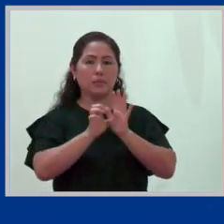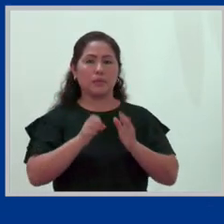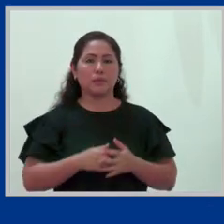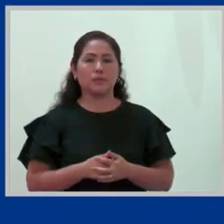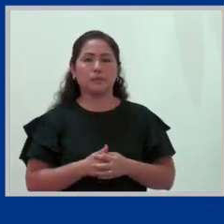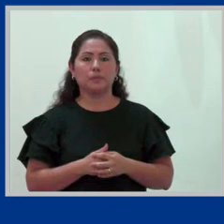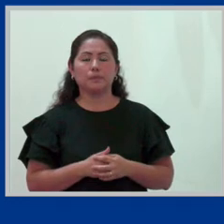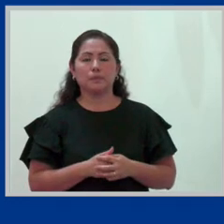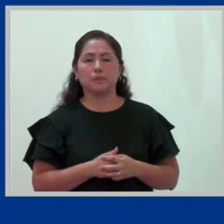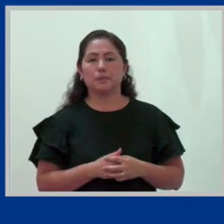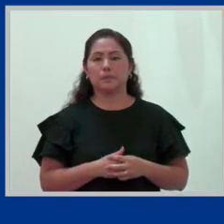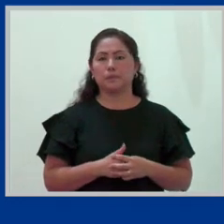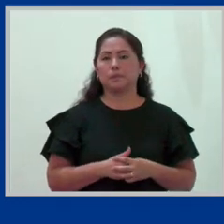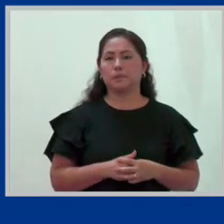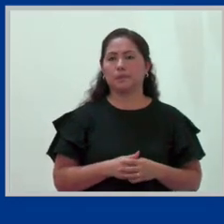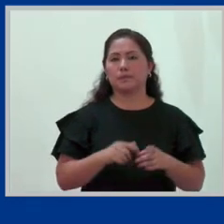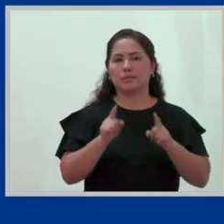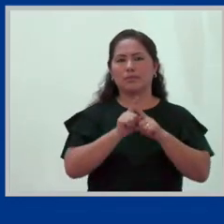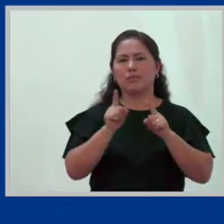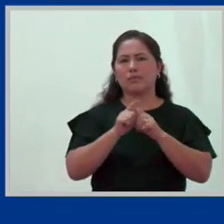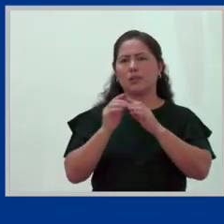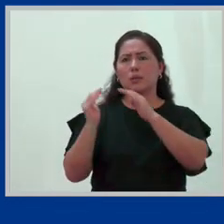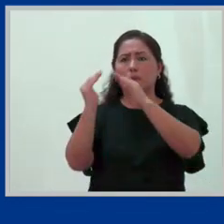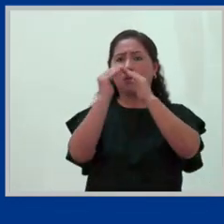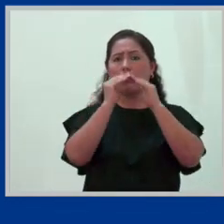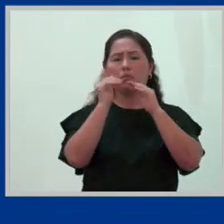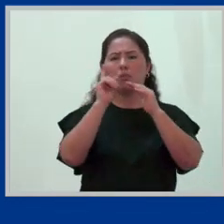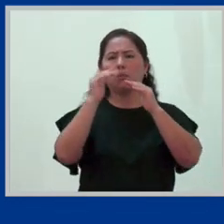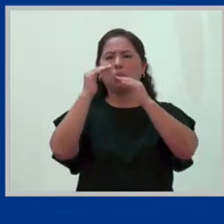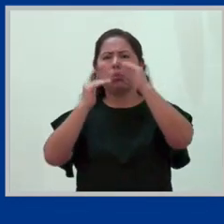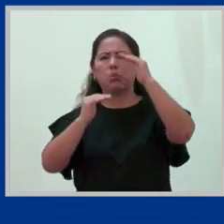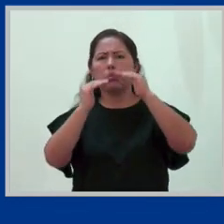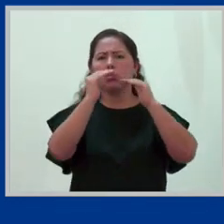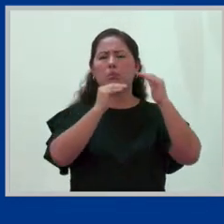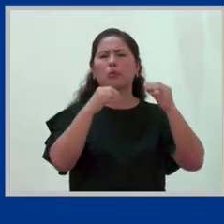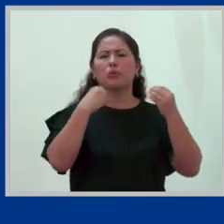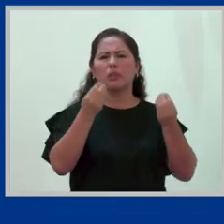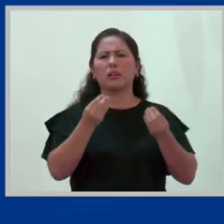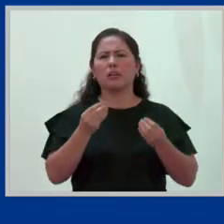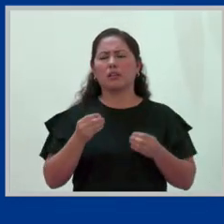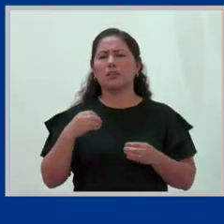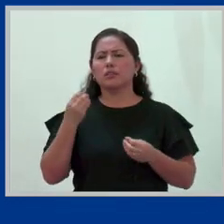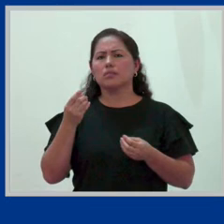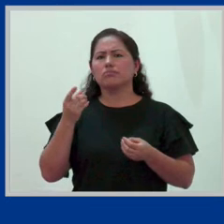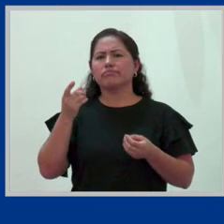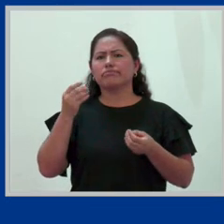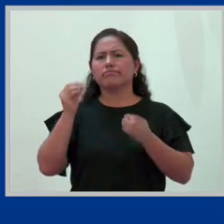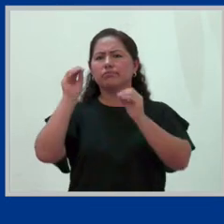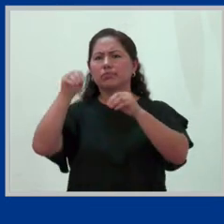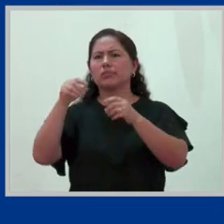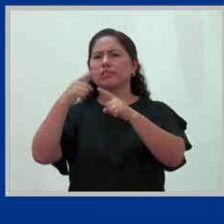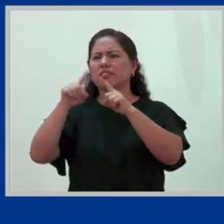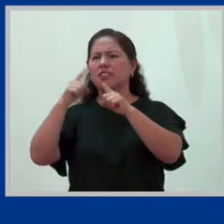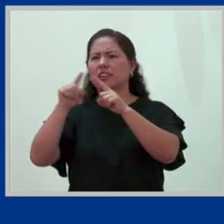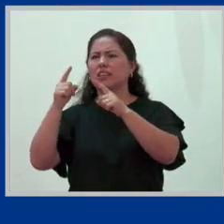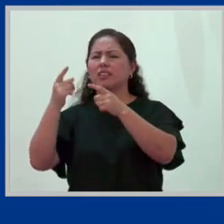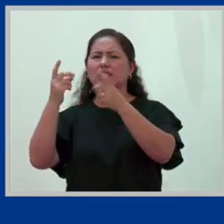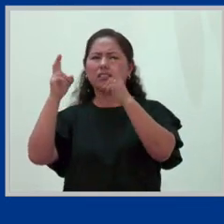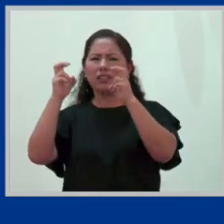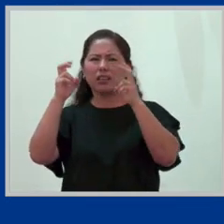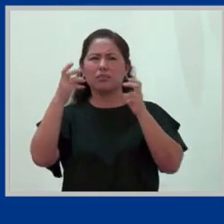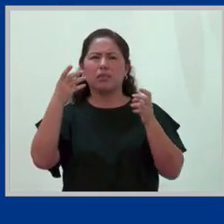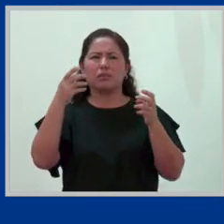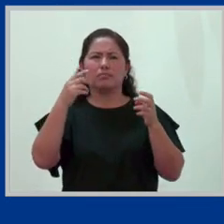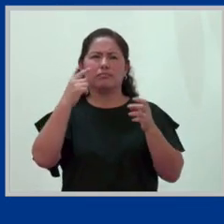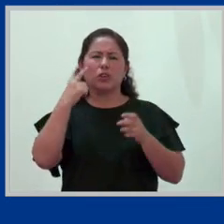es el tema de la desigualdad, ¿no? ¿Por qué? Porque existen marcadas brechas de género. Y en el ámbito laboral,